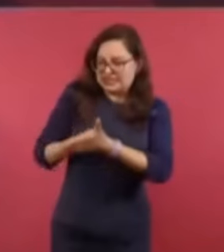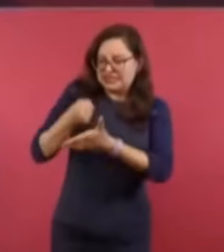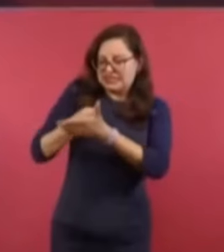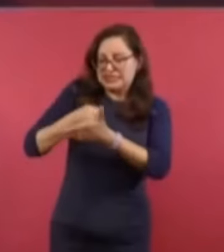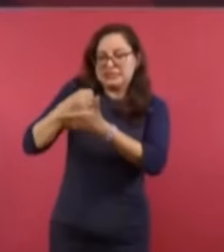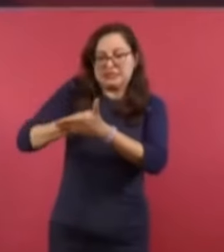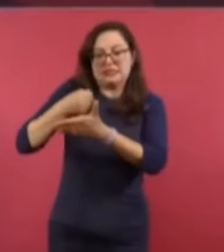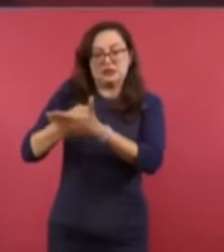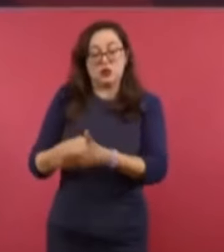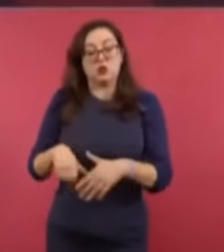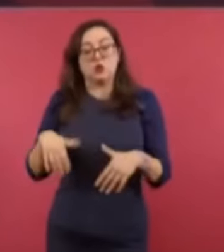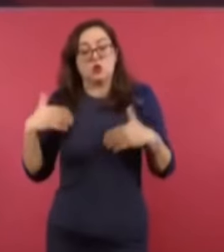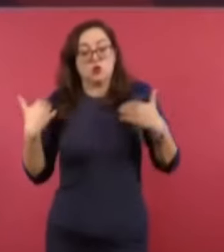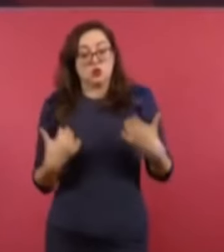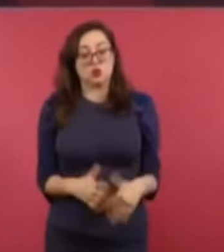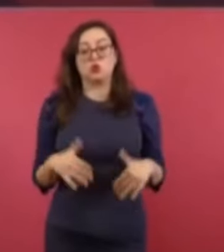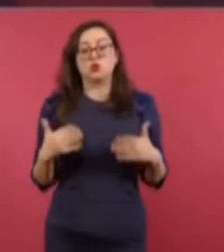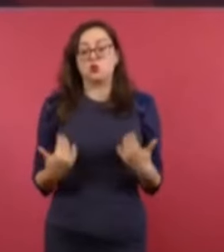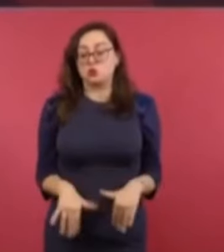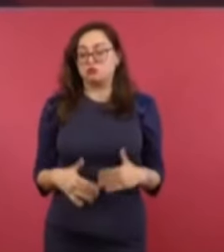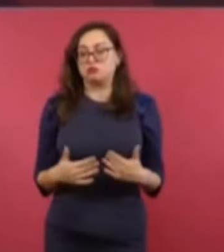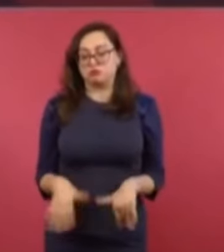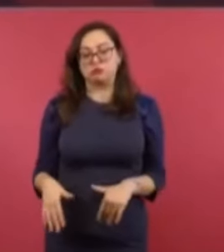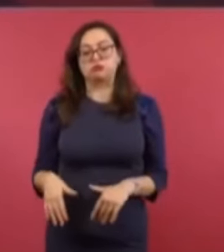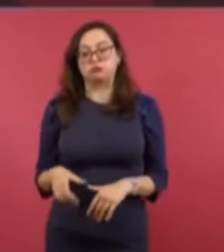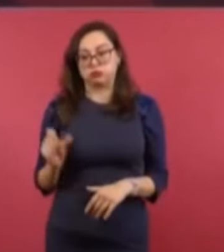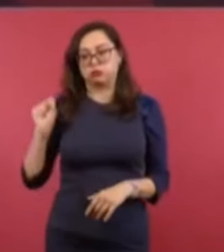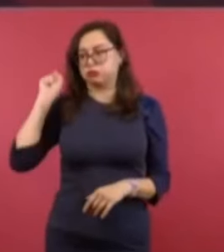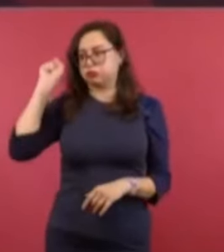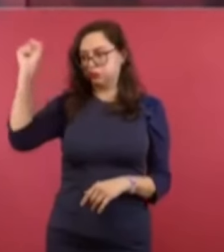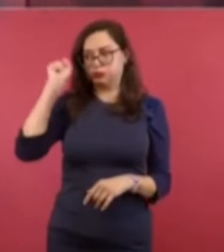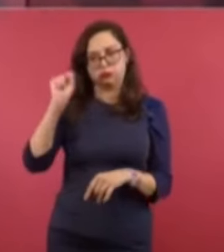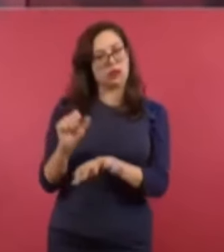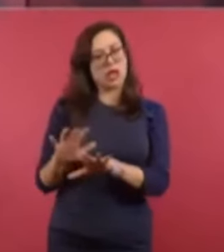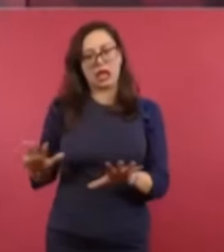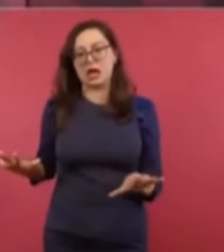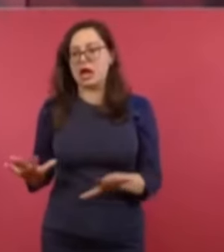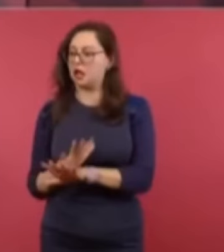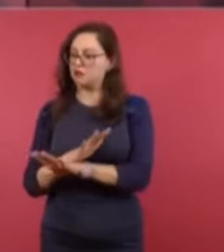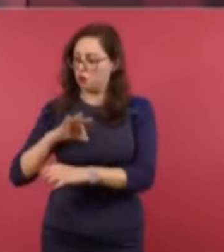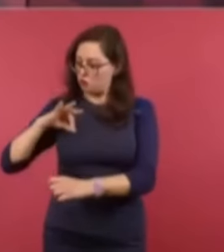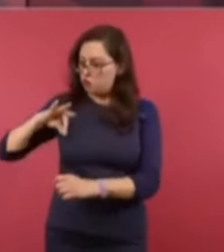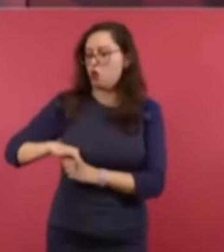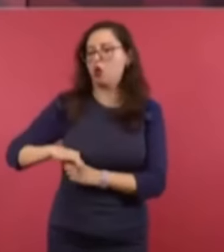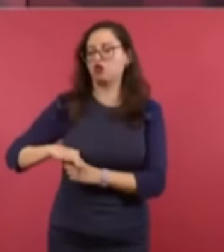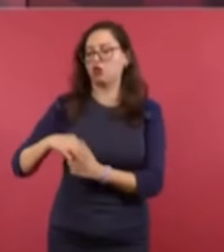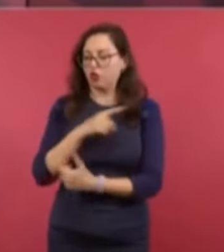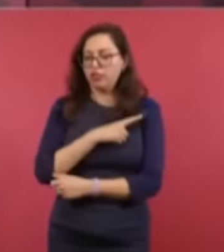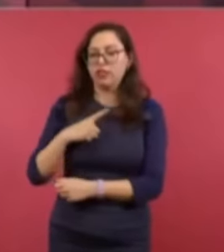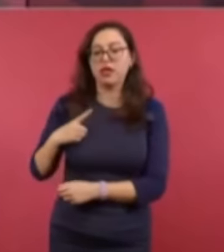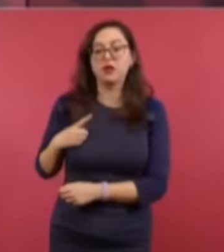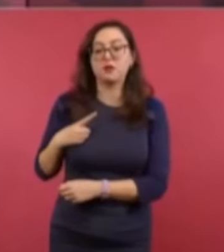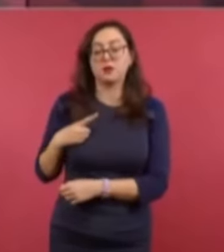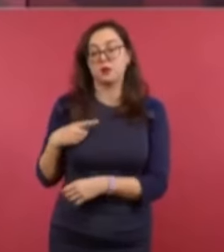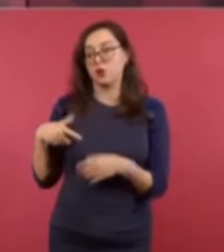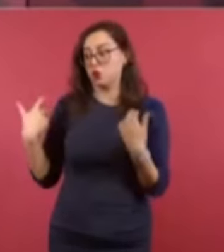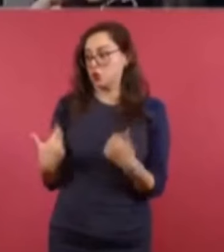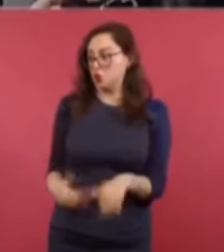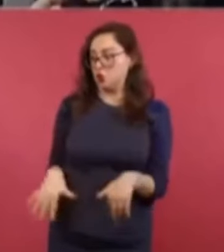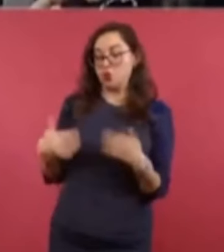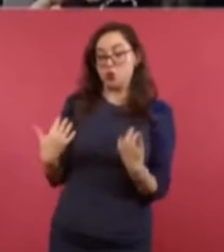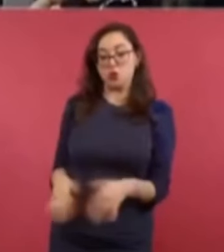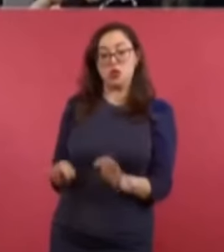fue un movimiento democrático, sindical importantísimo. Y luego, era un ejemplo